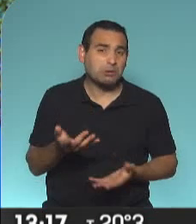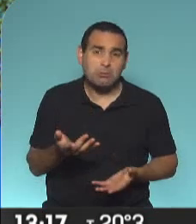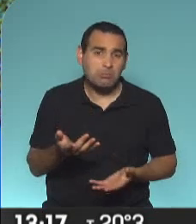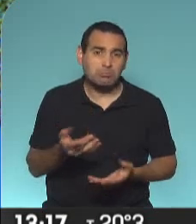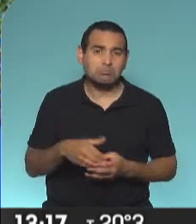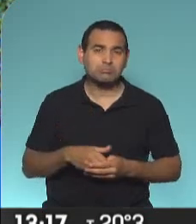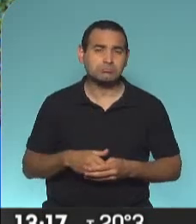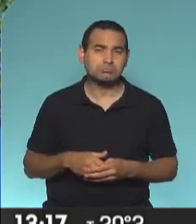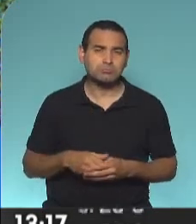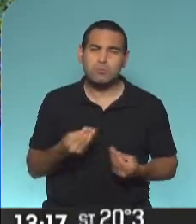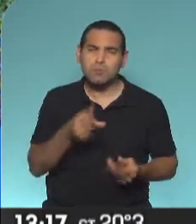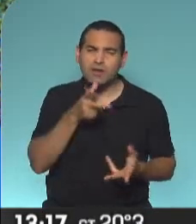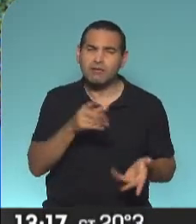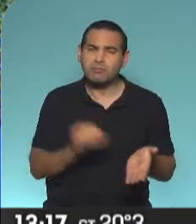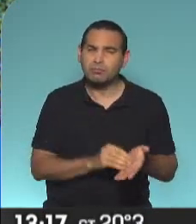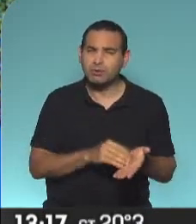más limpia?